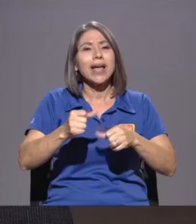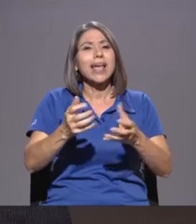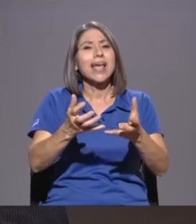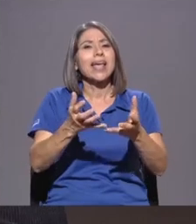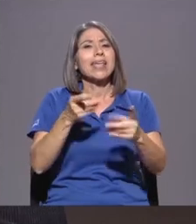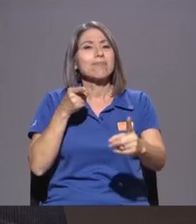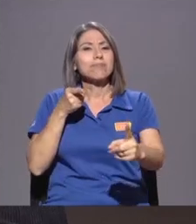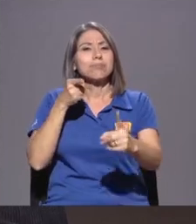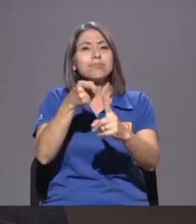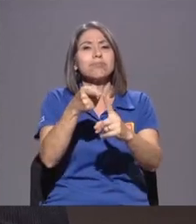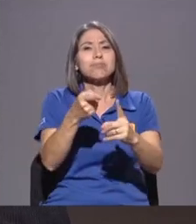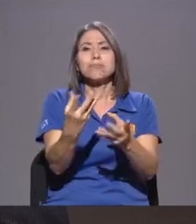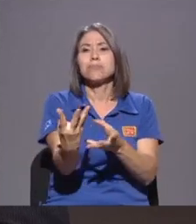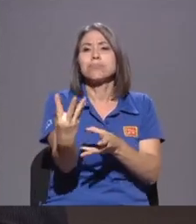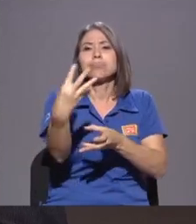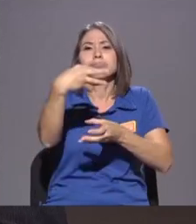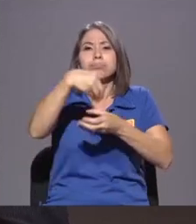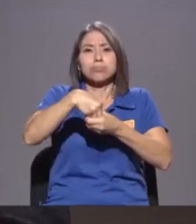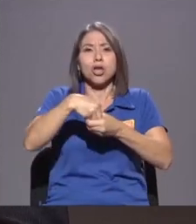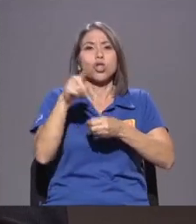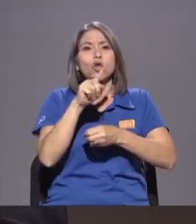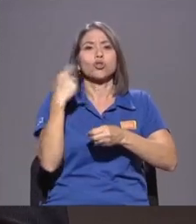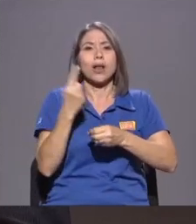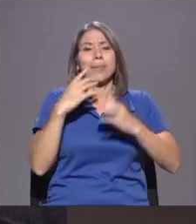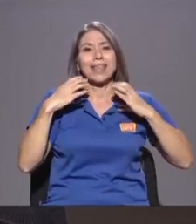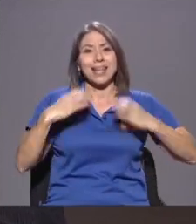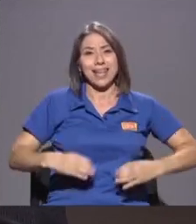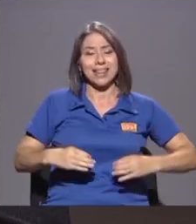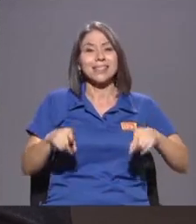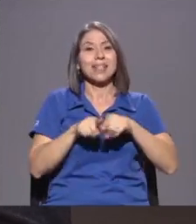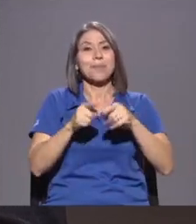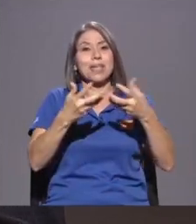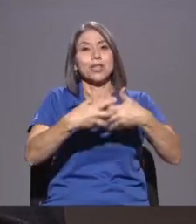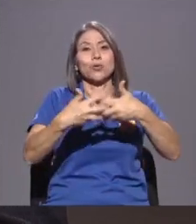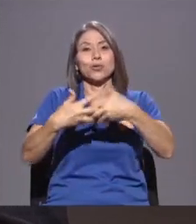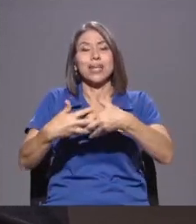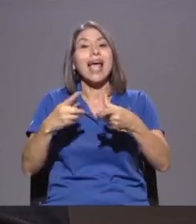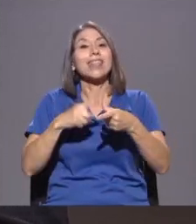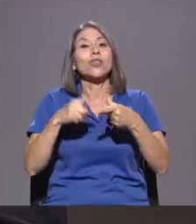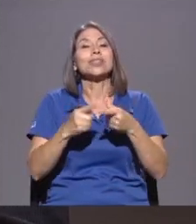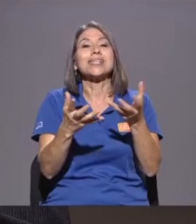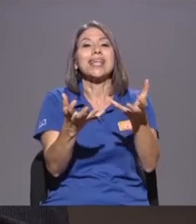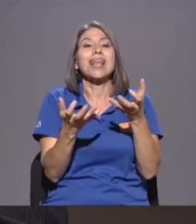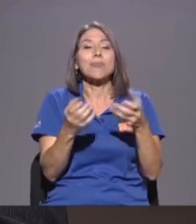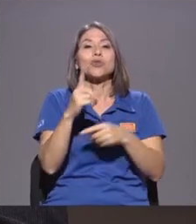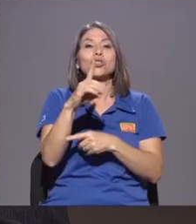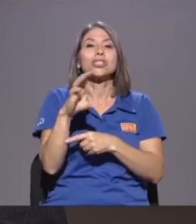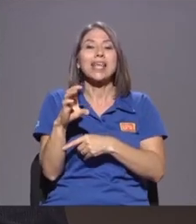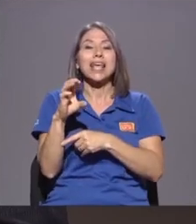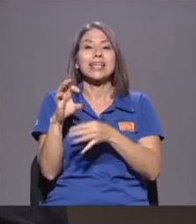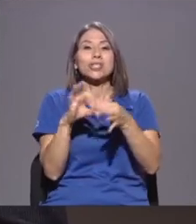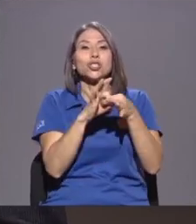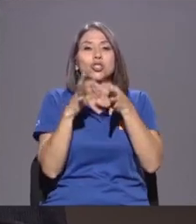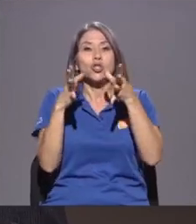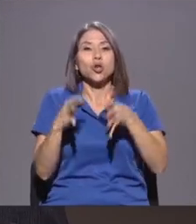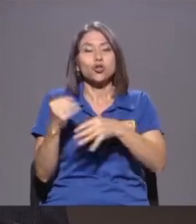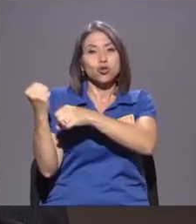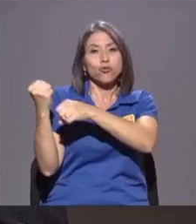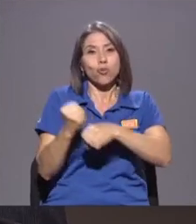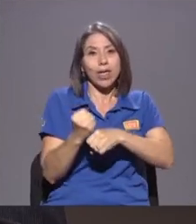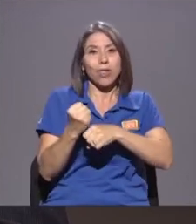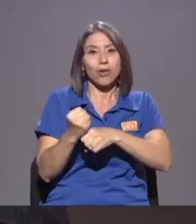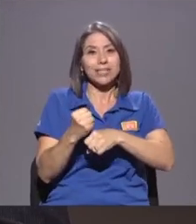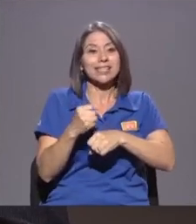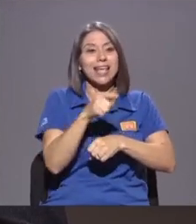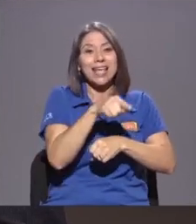Inclusivo Desde el punto De vista No solamente De los clientes Sino de la industria Entonces Queremos tener 100 Socios Fundadores De los cuales Va a